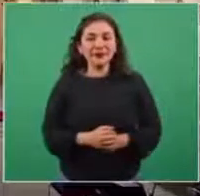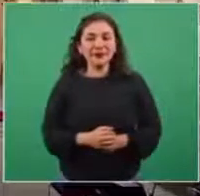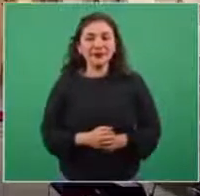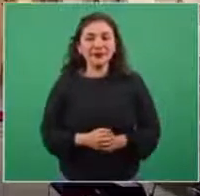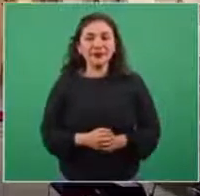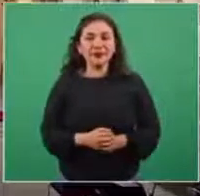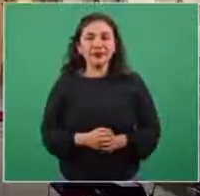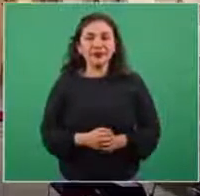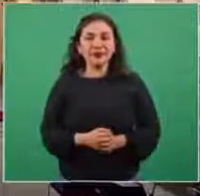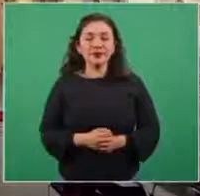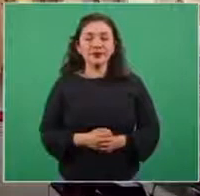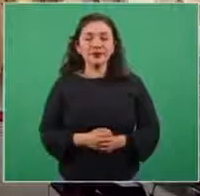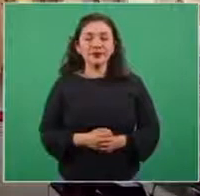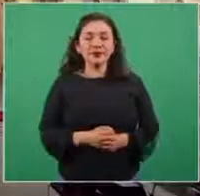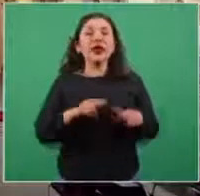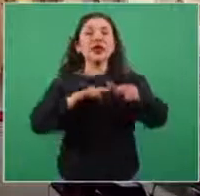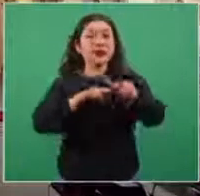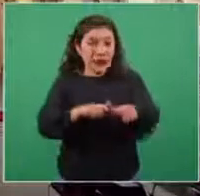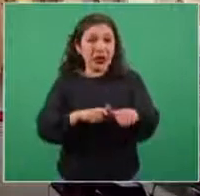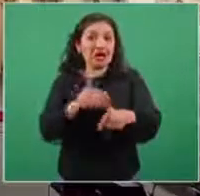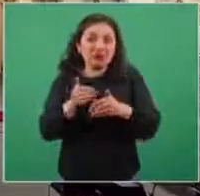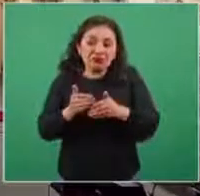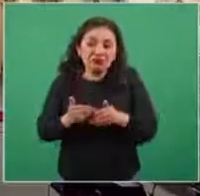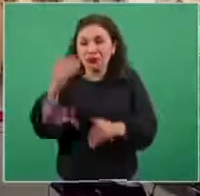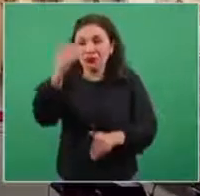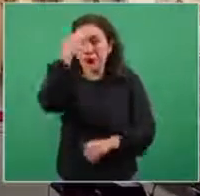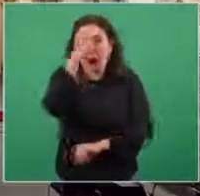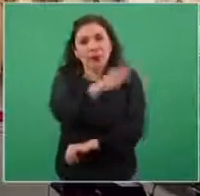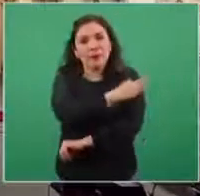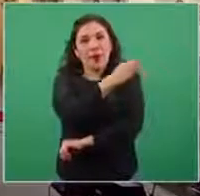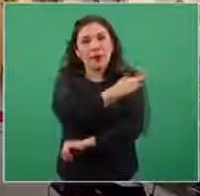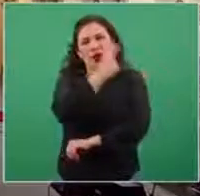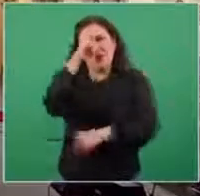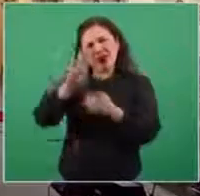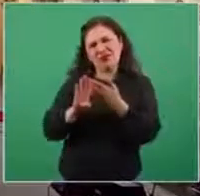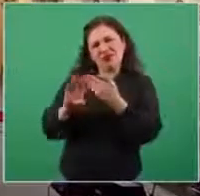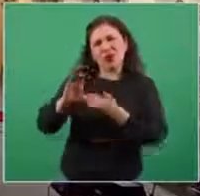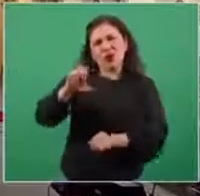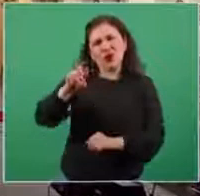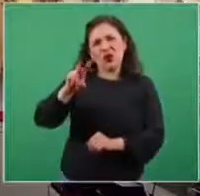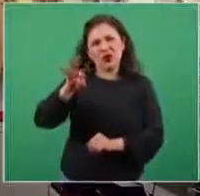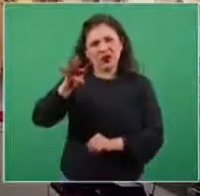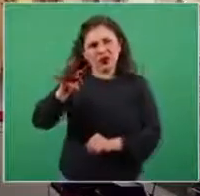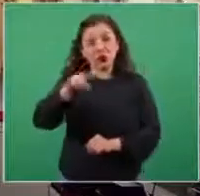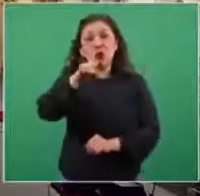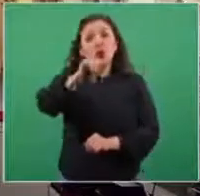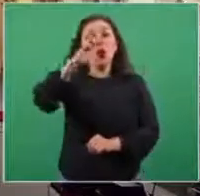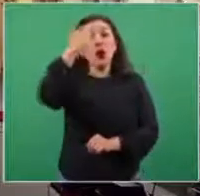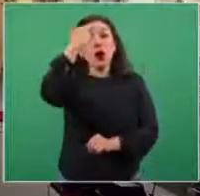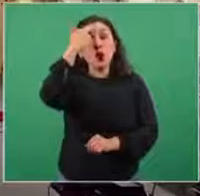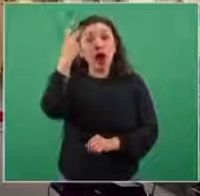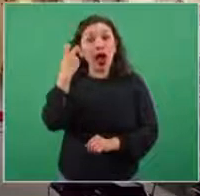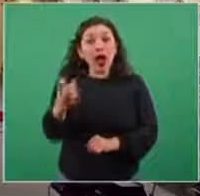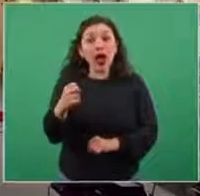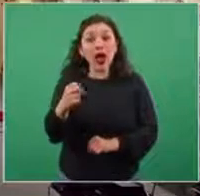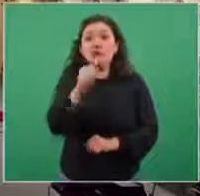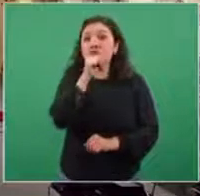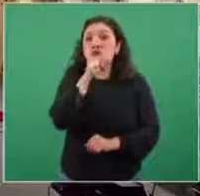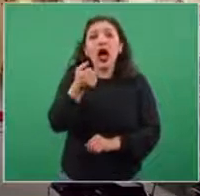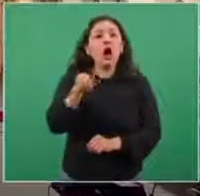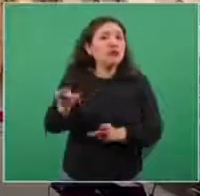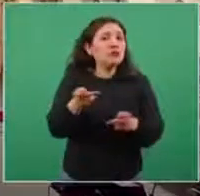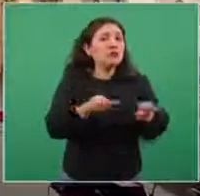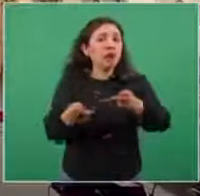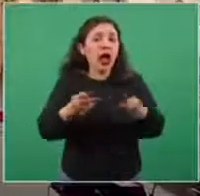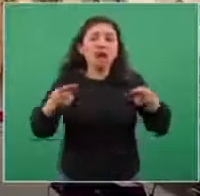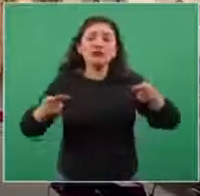Continuamos con la vacunación contra el virus SARS-CoV-2 para prevenir COVID-19. Recordar que este es el esquema nacional o el